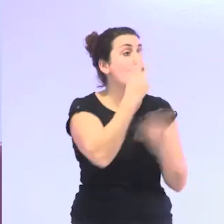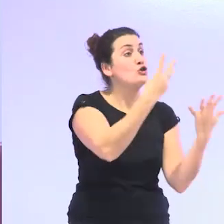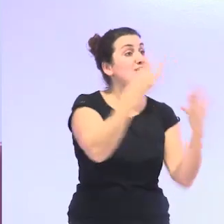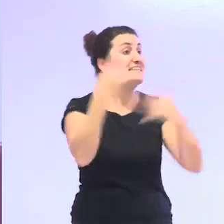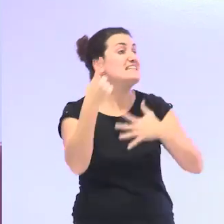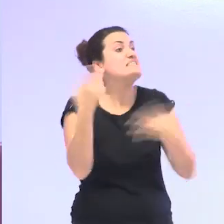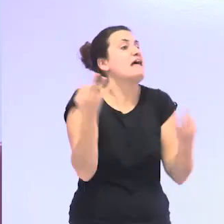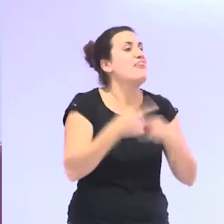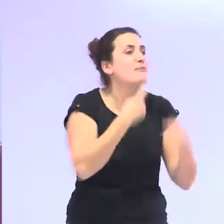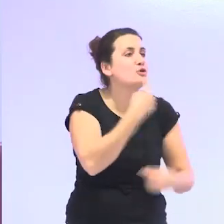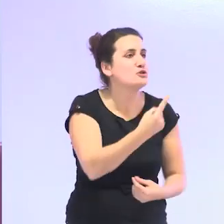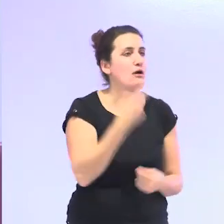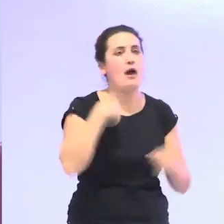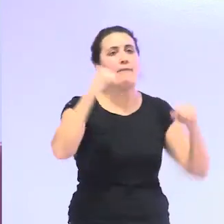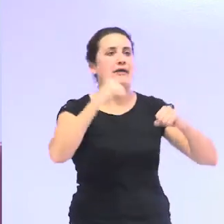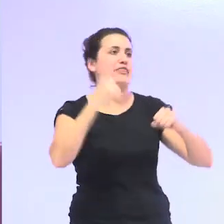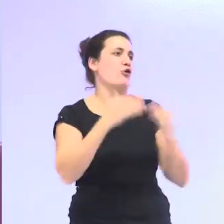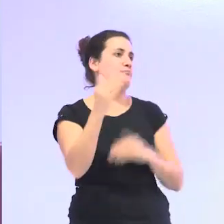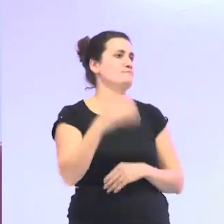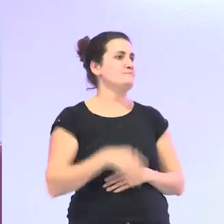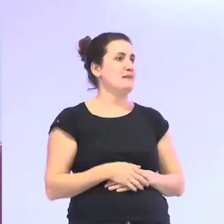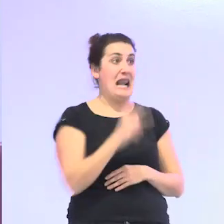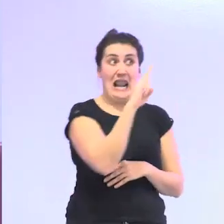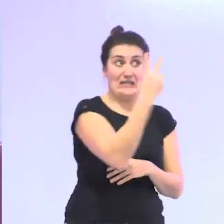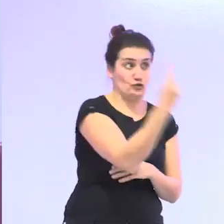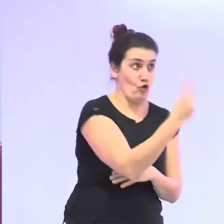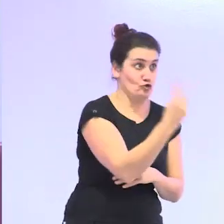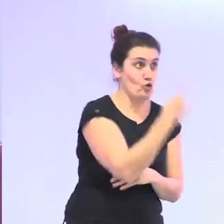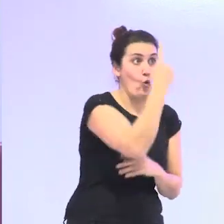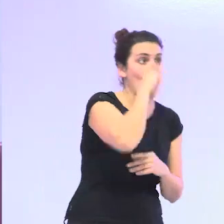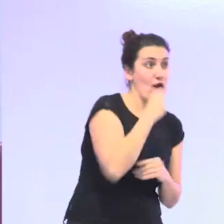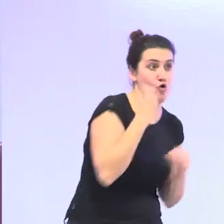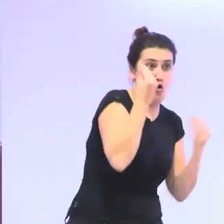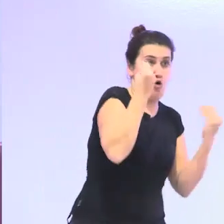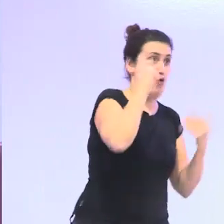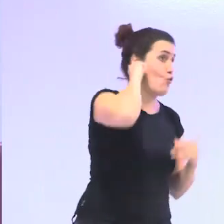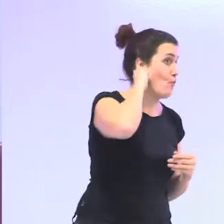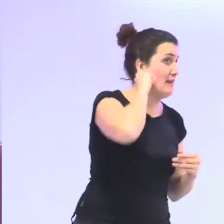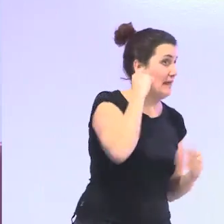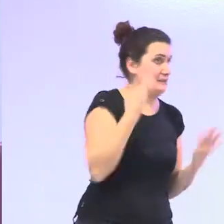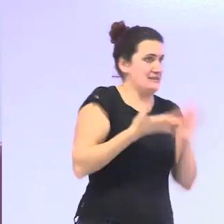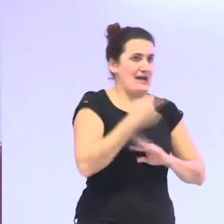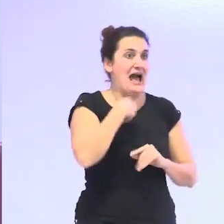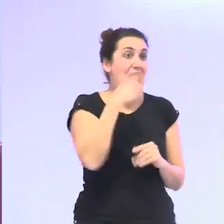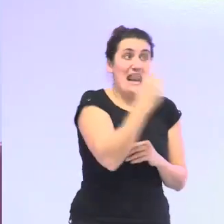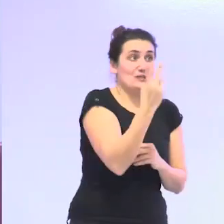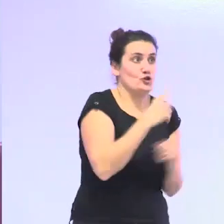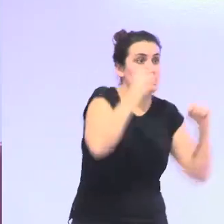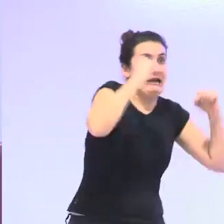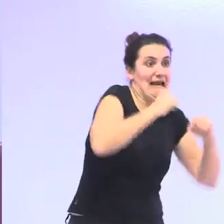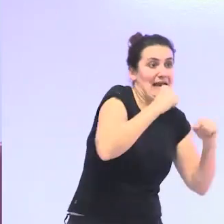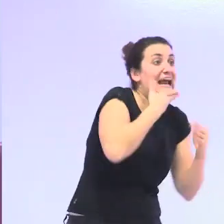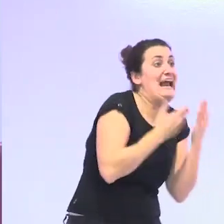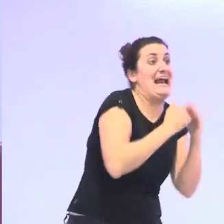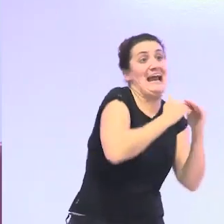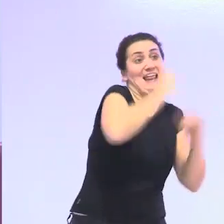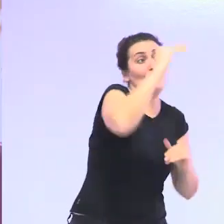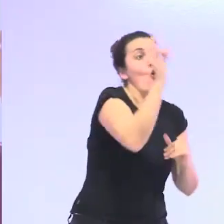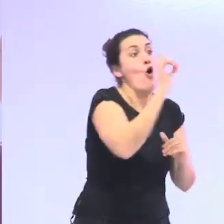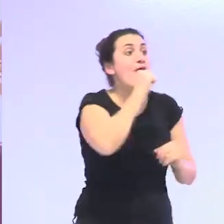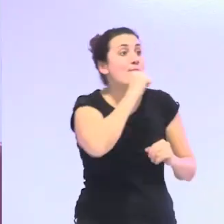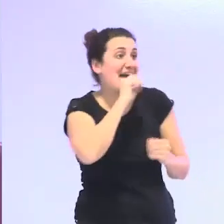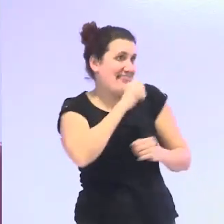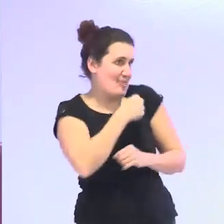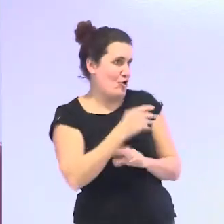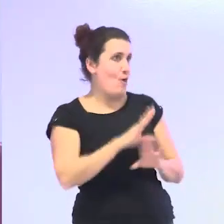decimos? que ha envejecido las dos han cumplido un año por lo tanto las dos habrán o crecido o envejecido pero al